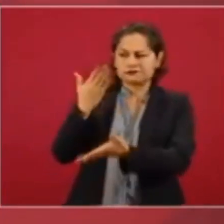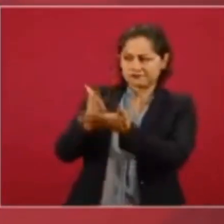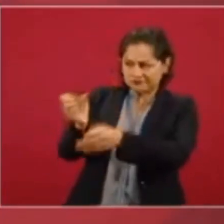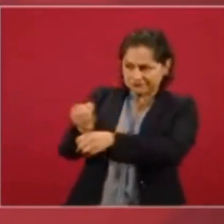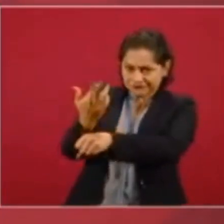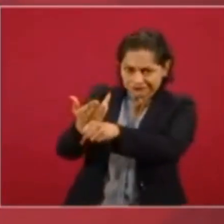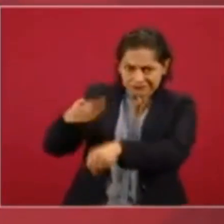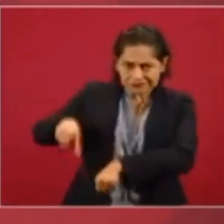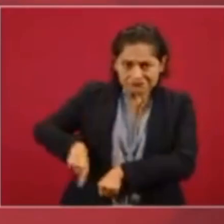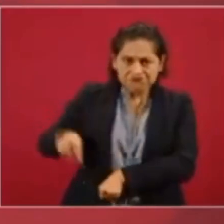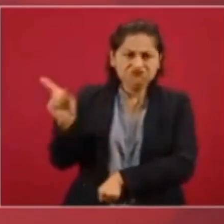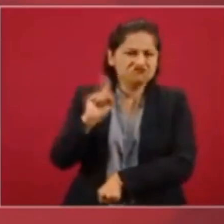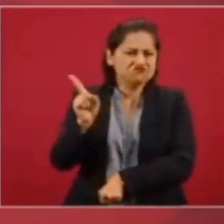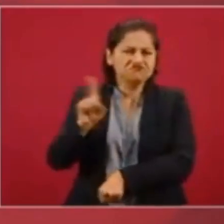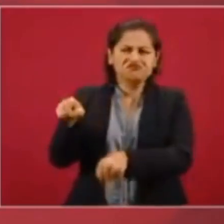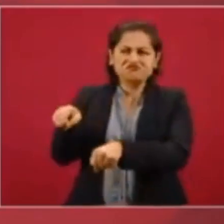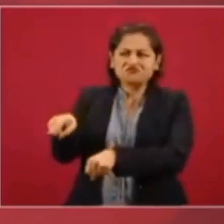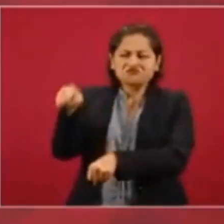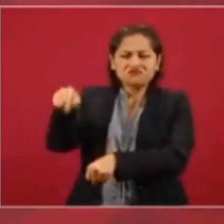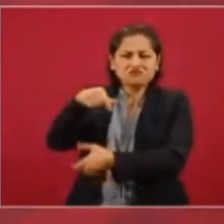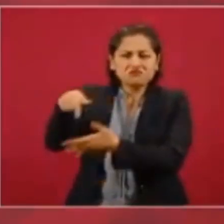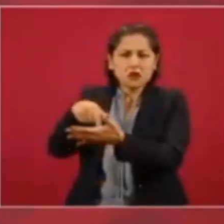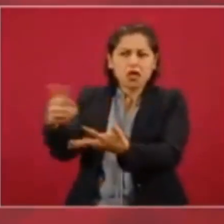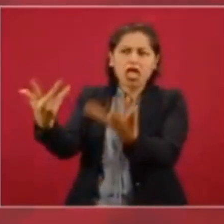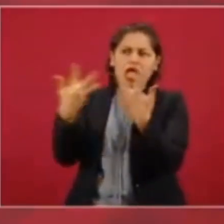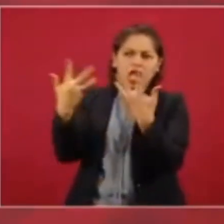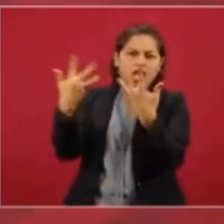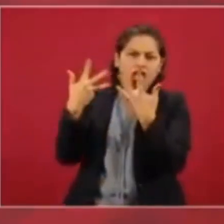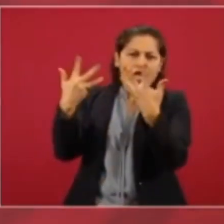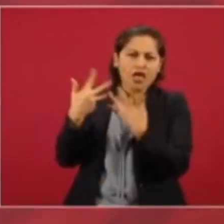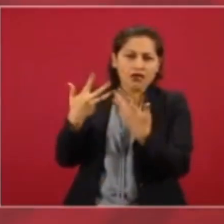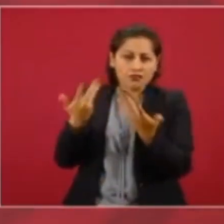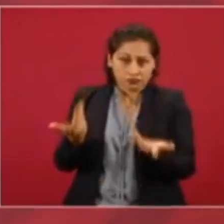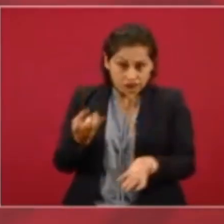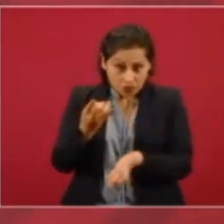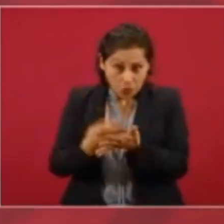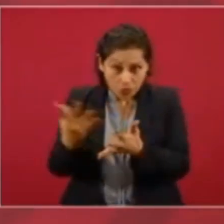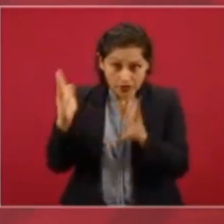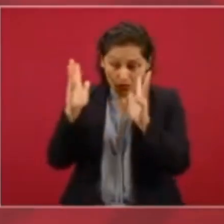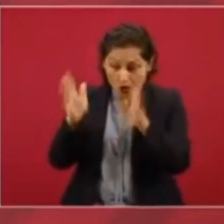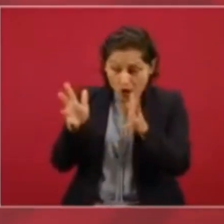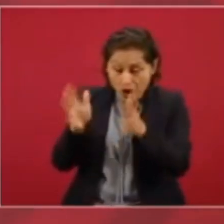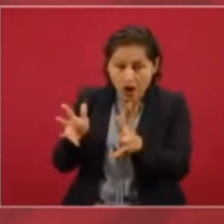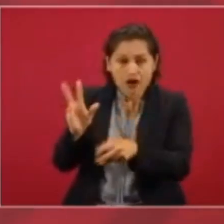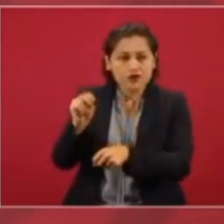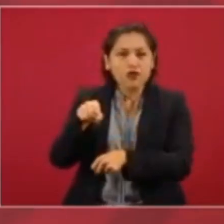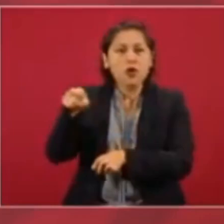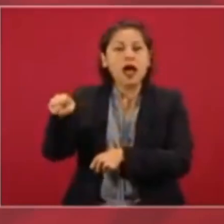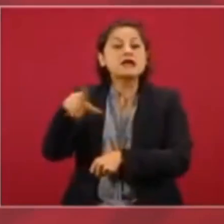pero no sólo regañaban, hacían otras cosas, había sótanos ahí.